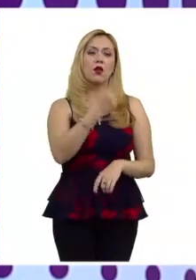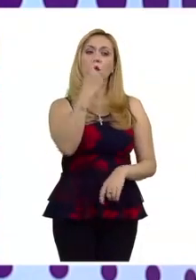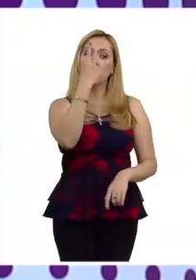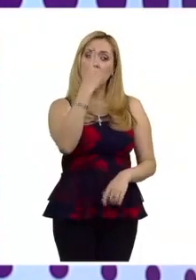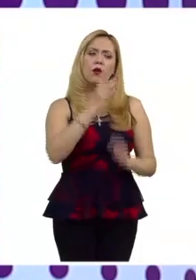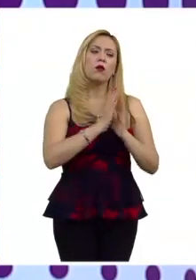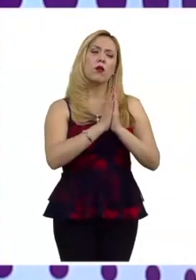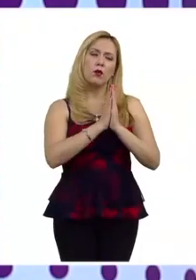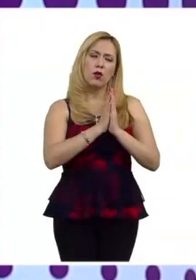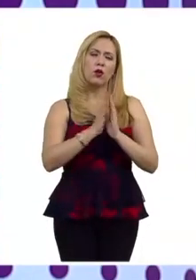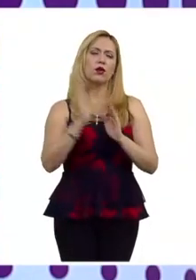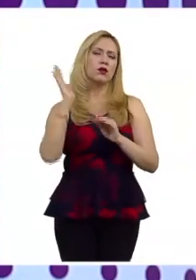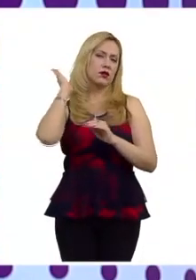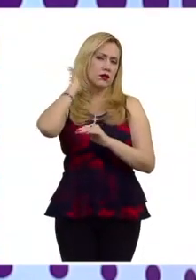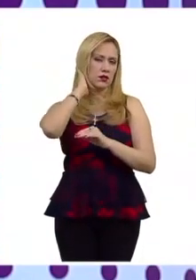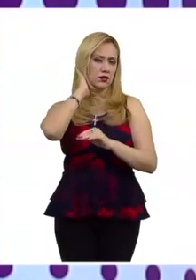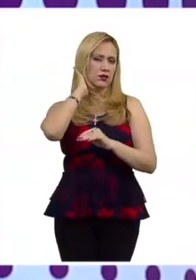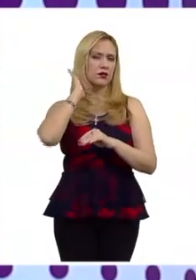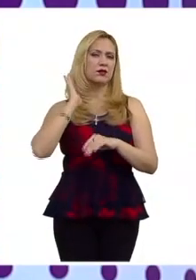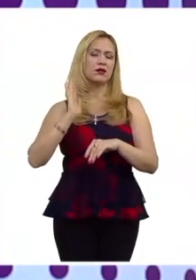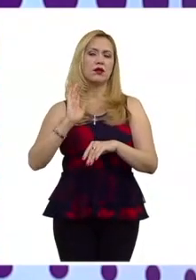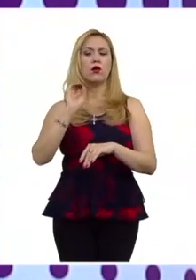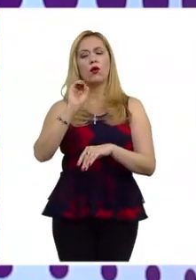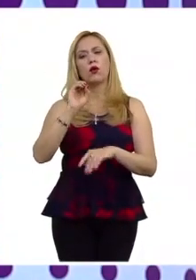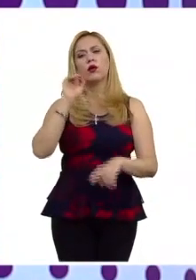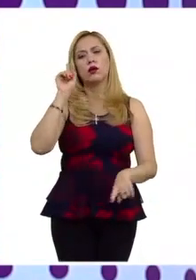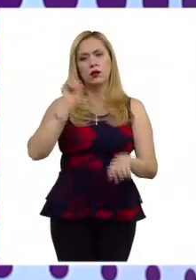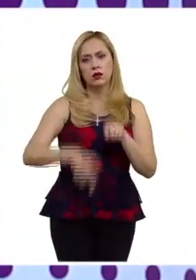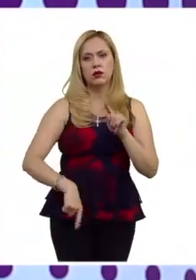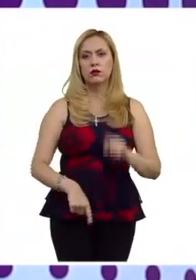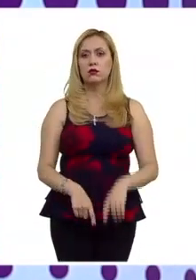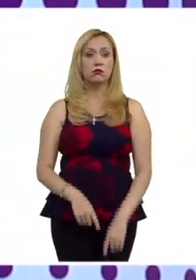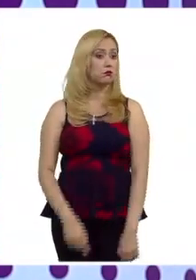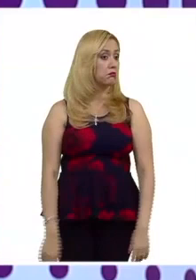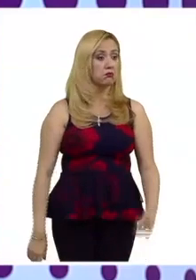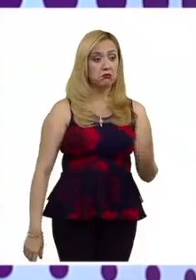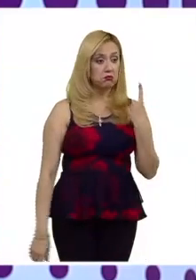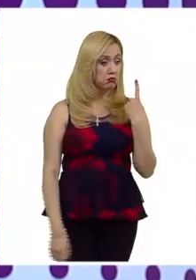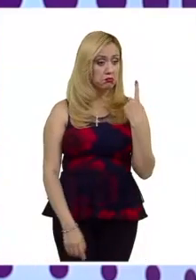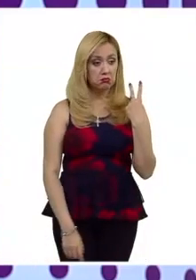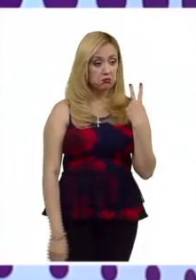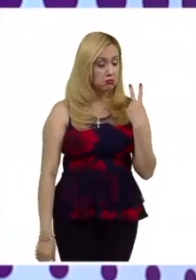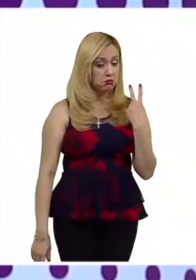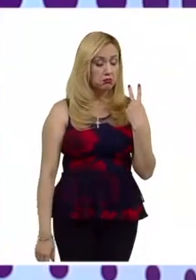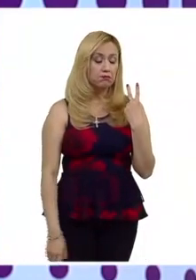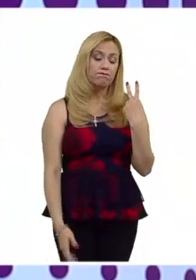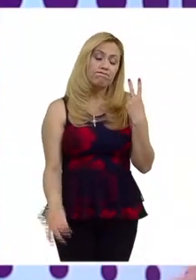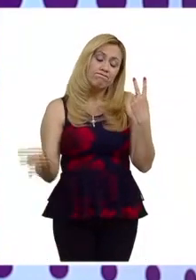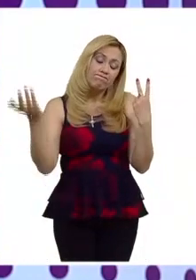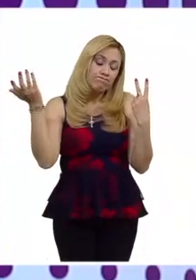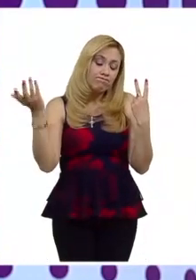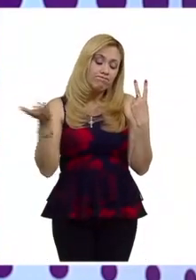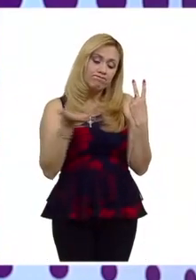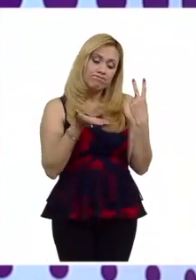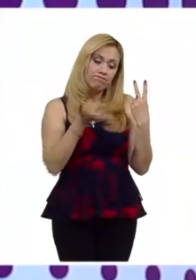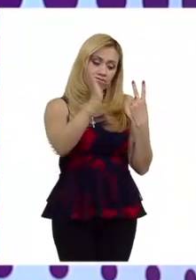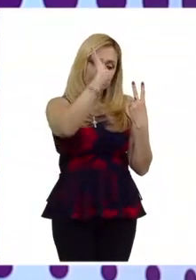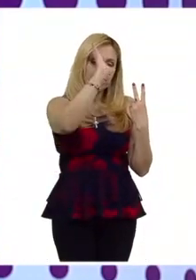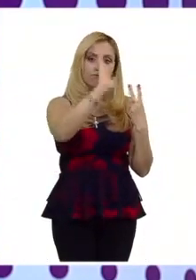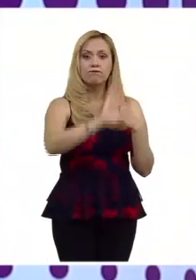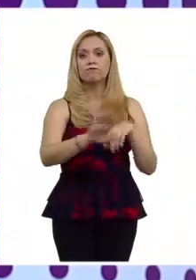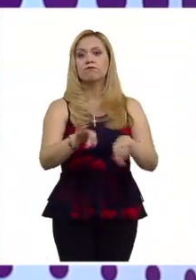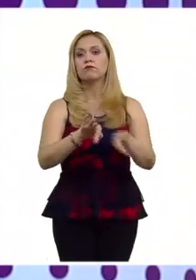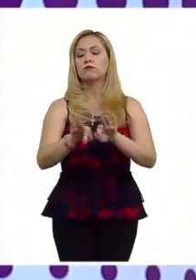que se tapara el tatuaje o se lo quitara y ante la negativa del empleado bueno pues se tuvo que terminar la relación